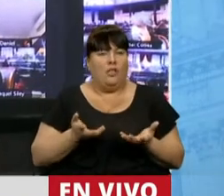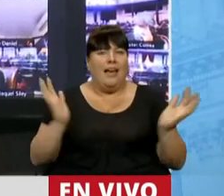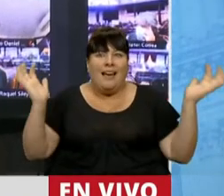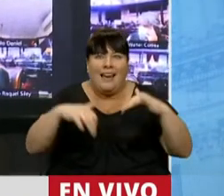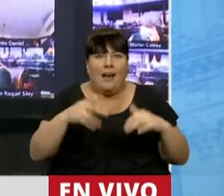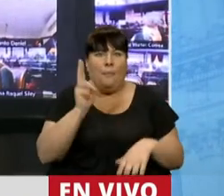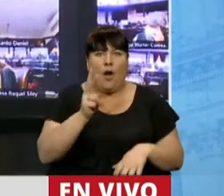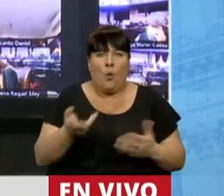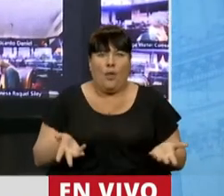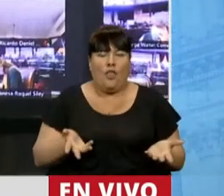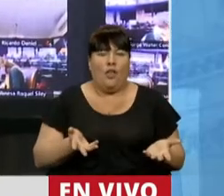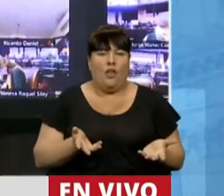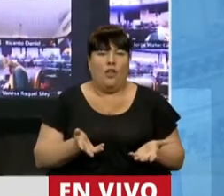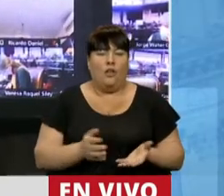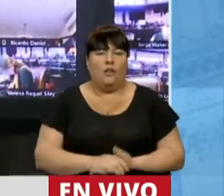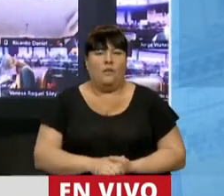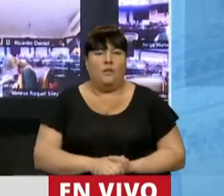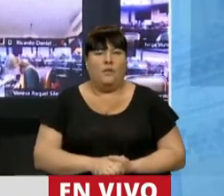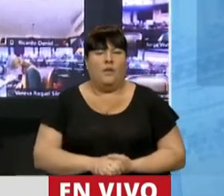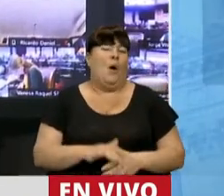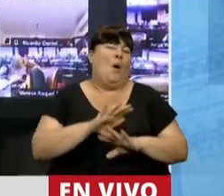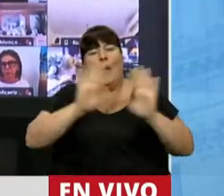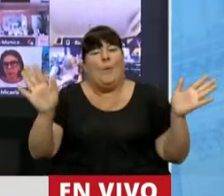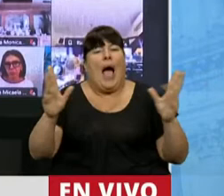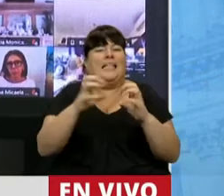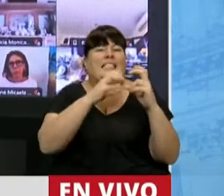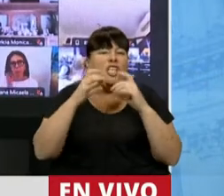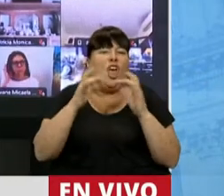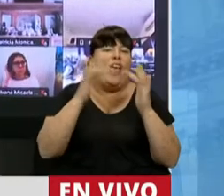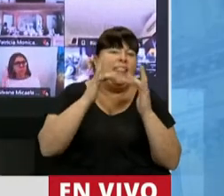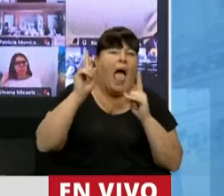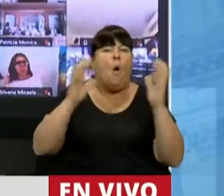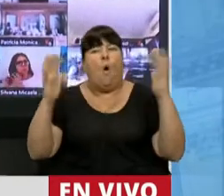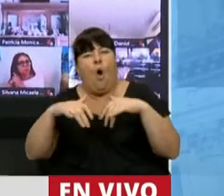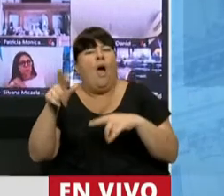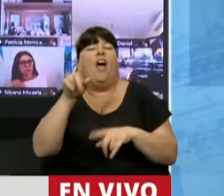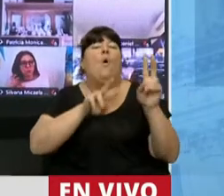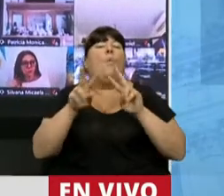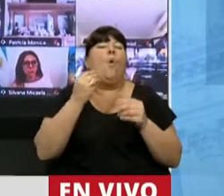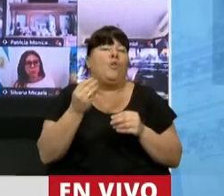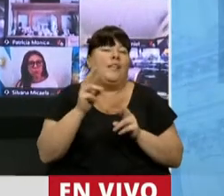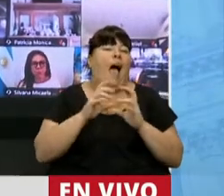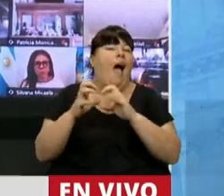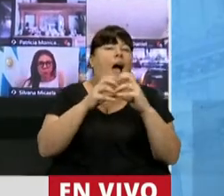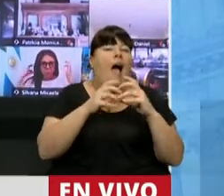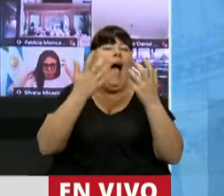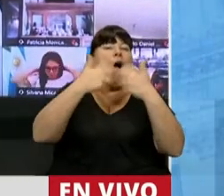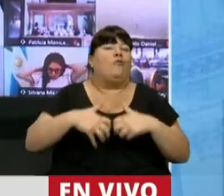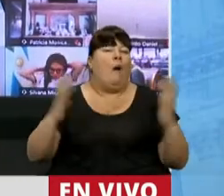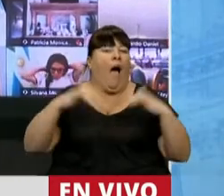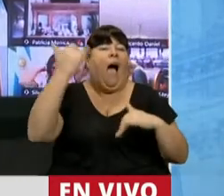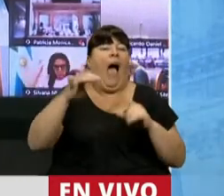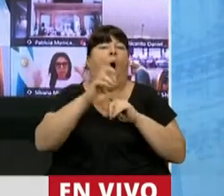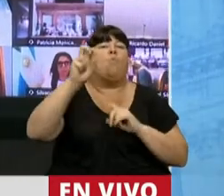manera presencial. Basta con este mixta, que lo único que busca es lograr el quórum automático